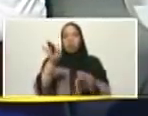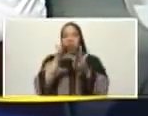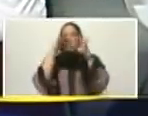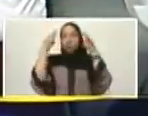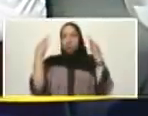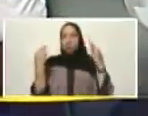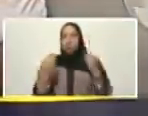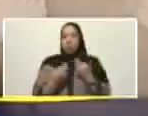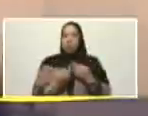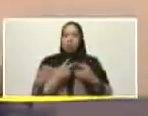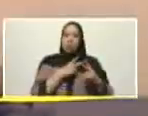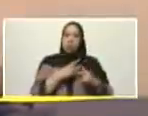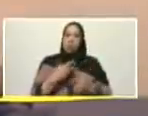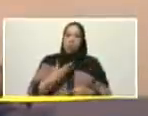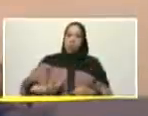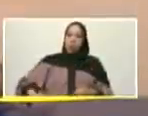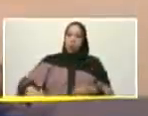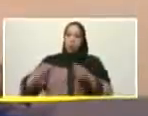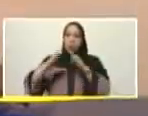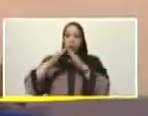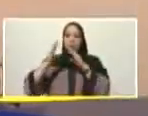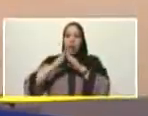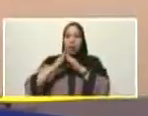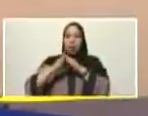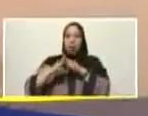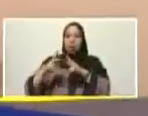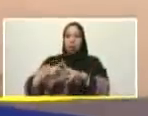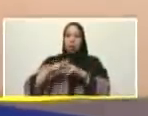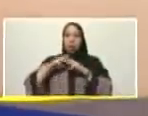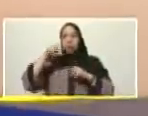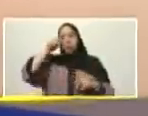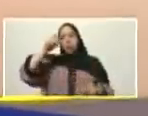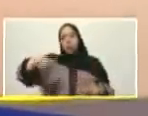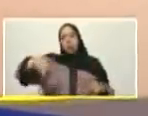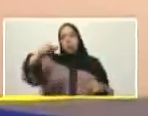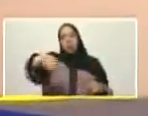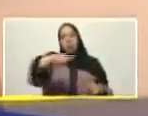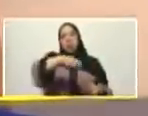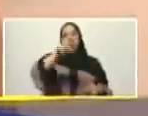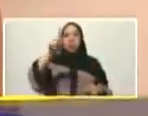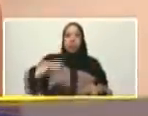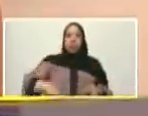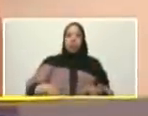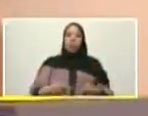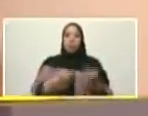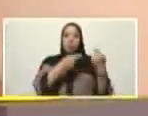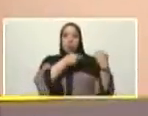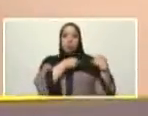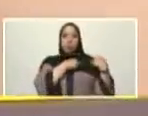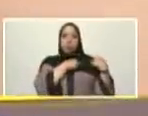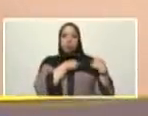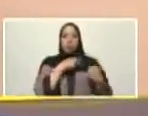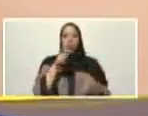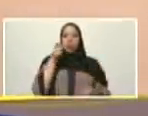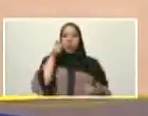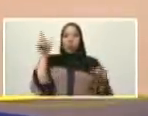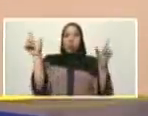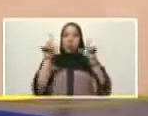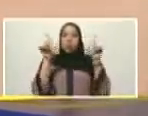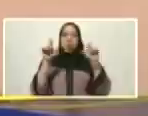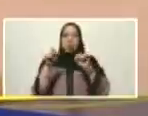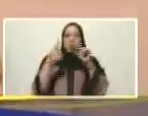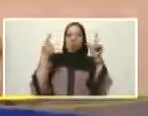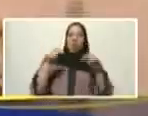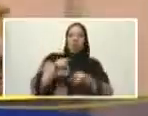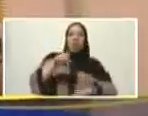recibiendo su hogar así el pueblo que tenga fe que también así como me lo entrego que no vean que uno lo ve por televisor y no que es